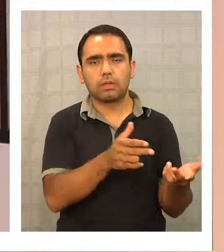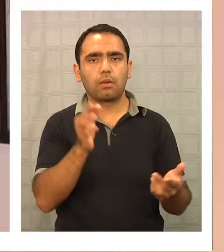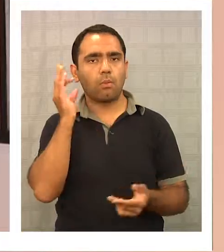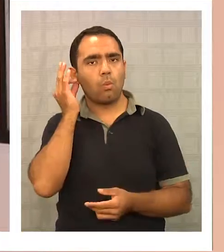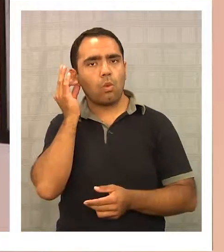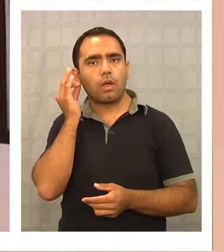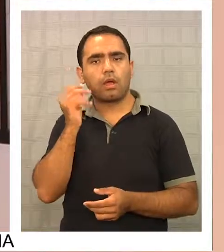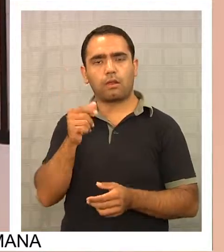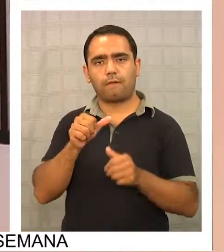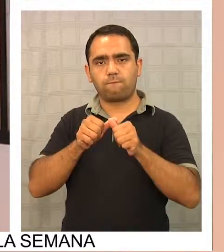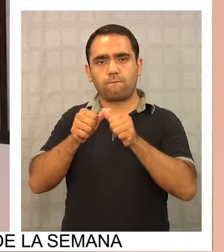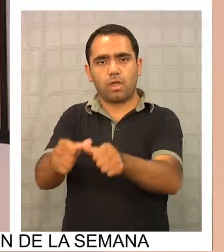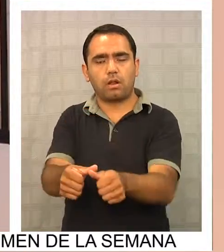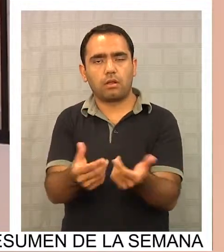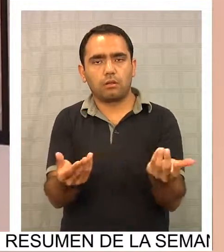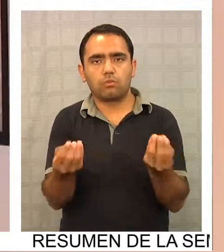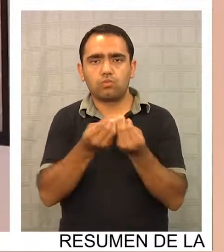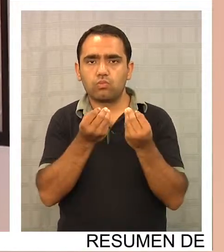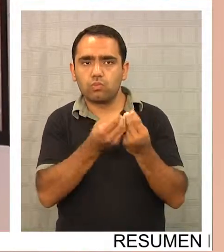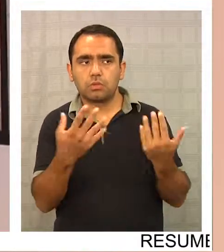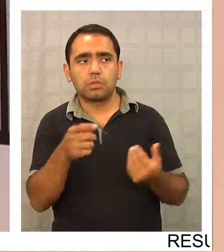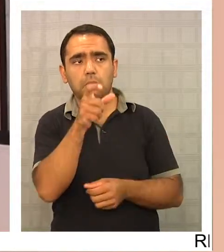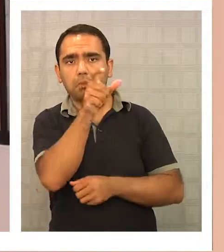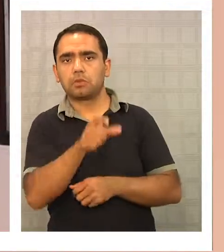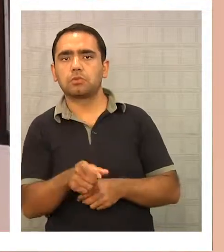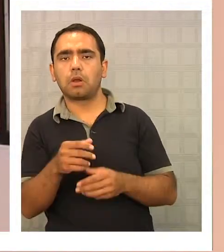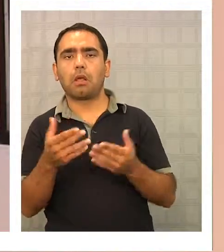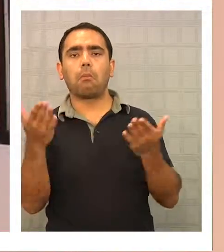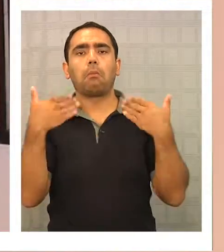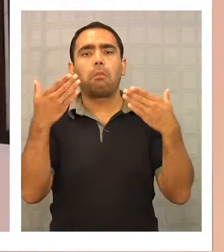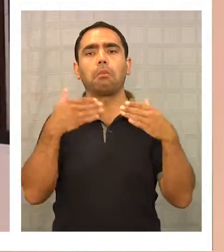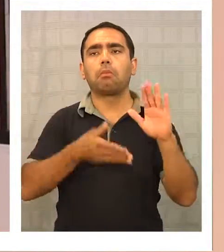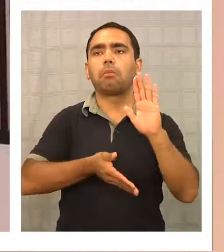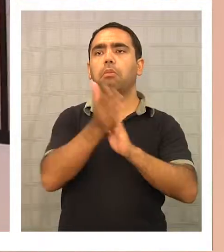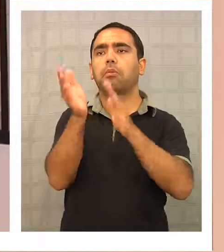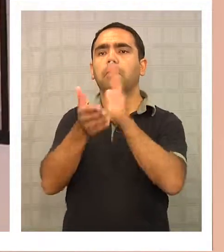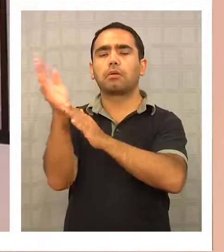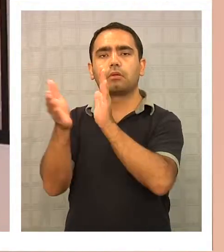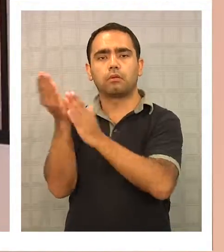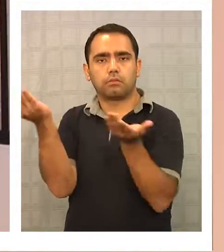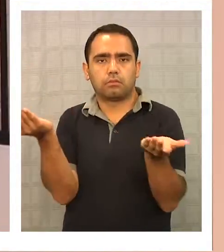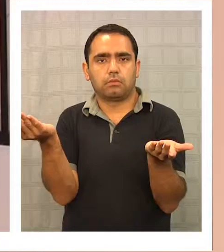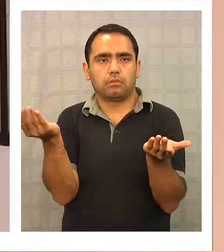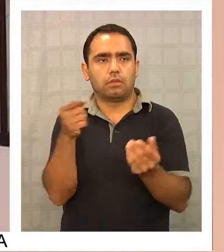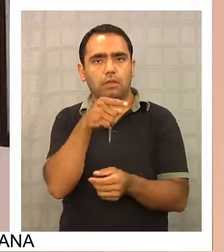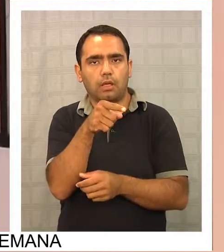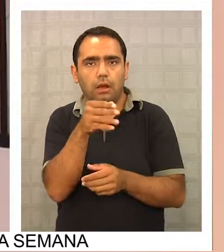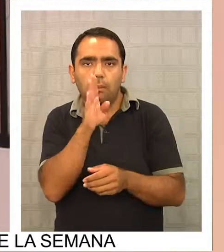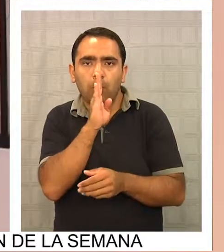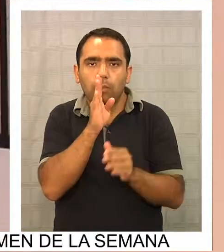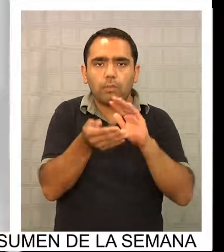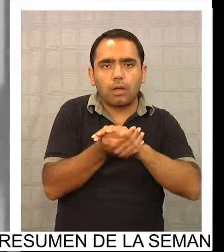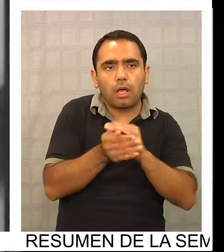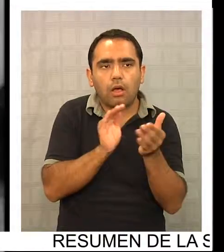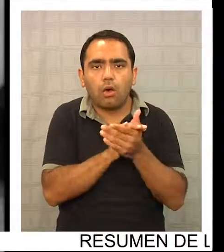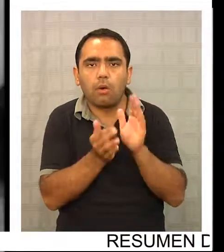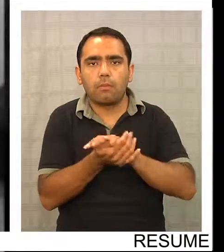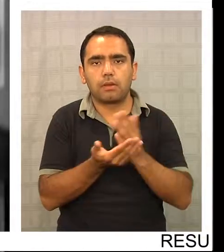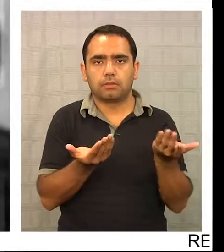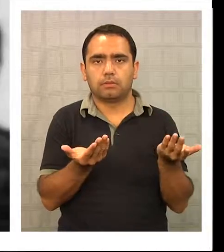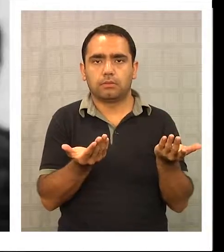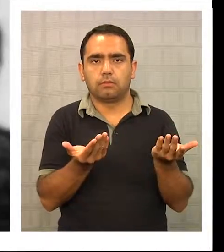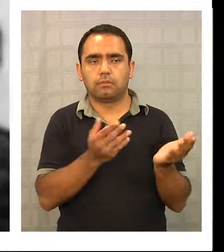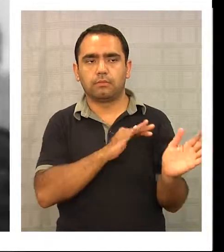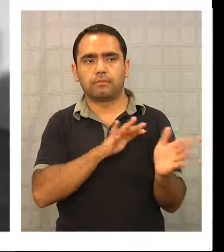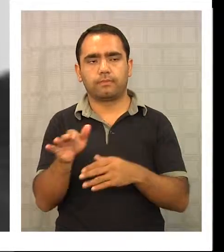mujeres, etcétera, etcétera, etcétera. Es decir, Elwin tuvo un silencio cómplice en el golpe. También las